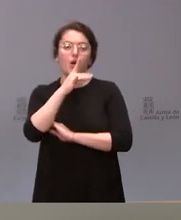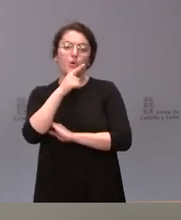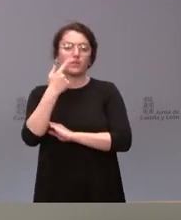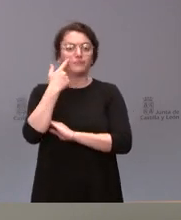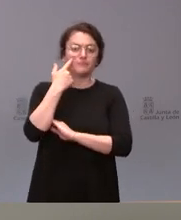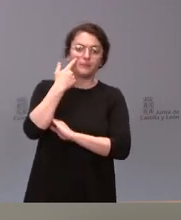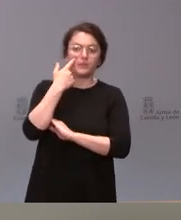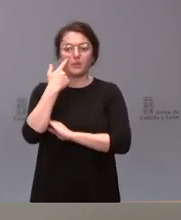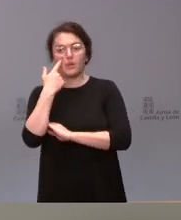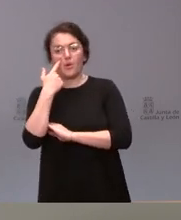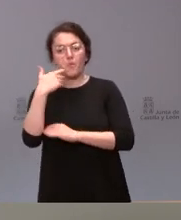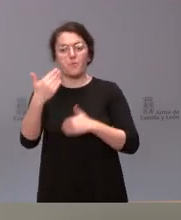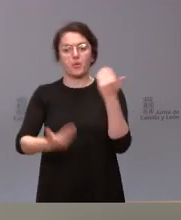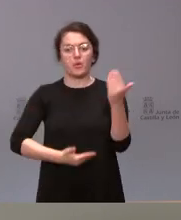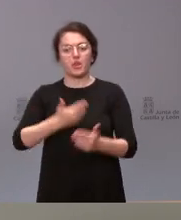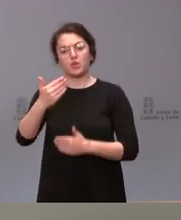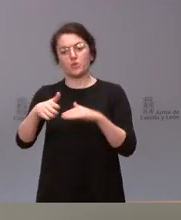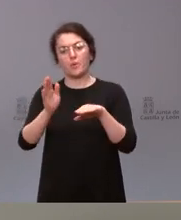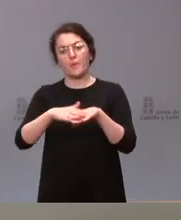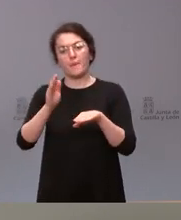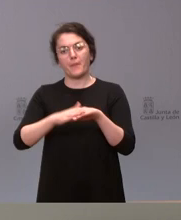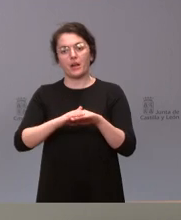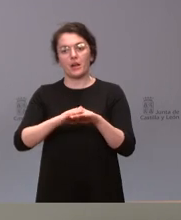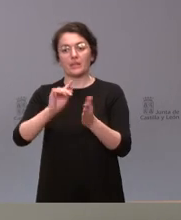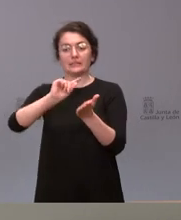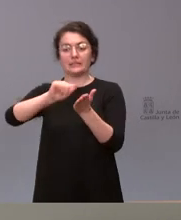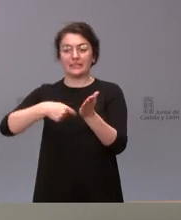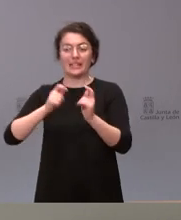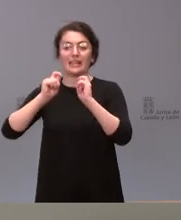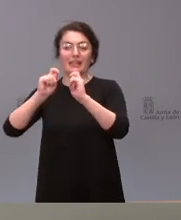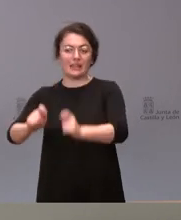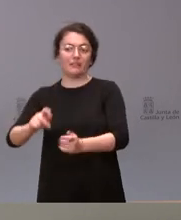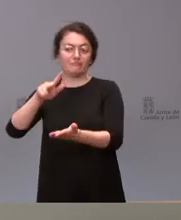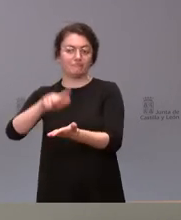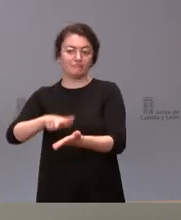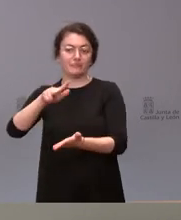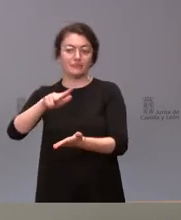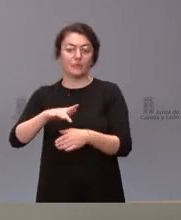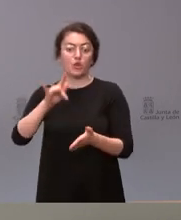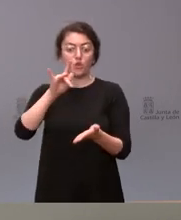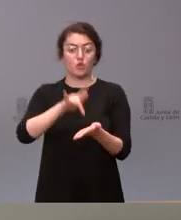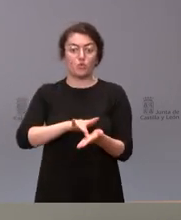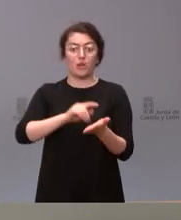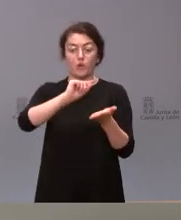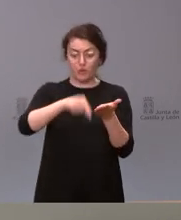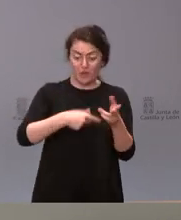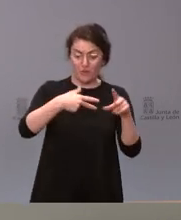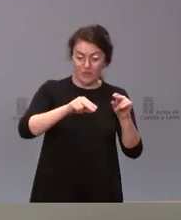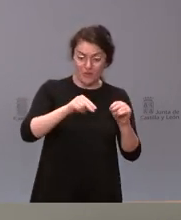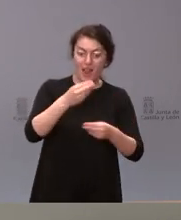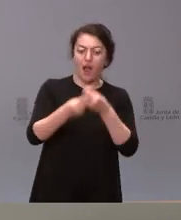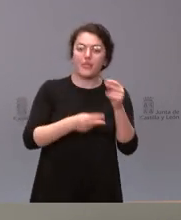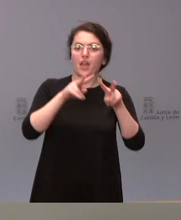y lógicamente para finalizar cualquier contrato siempre se hace un análisis un estudio final o una auditoría